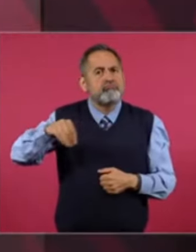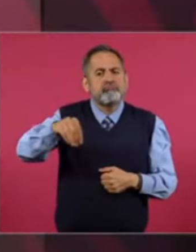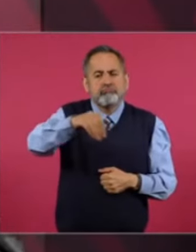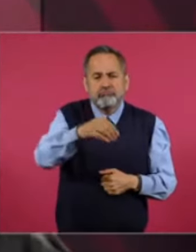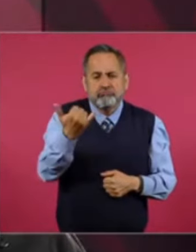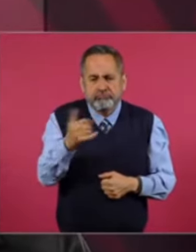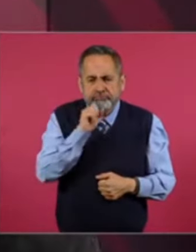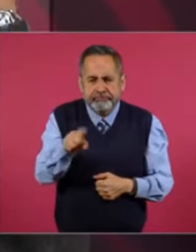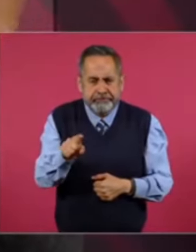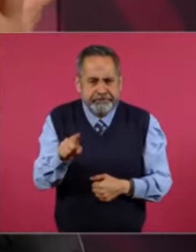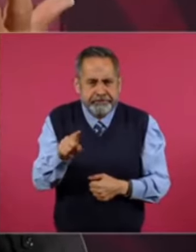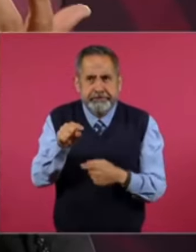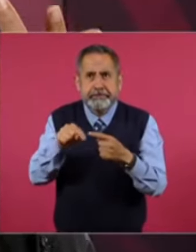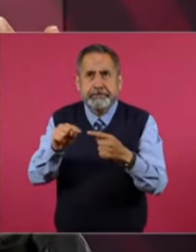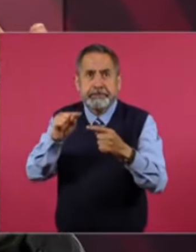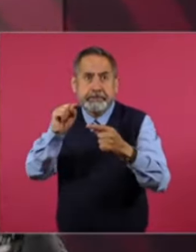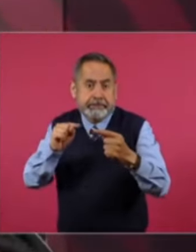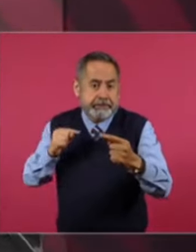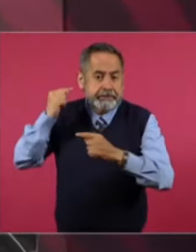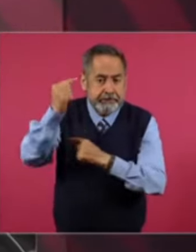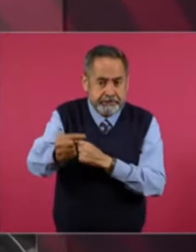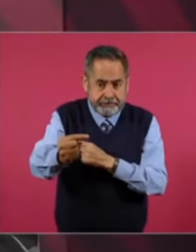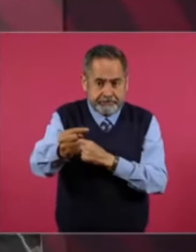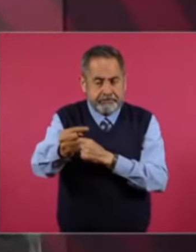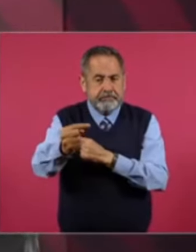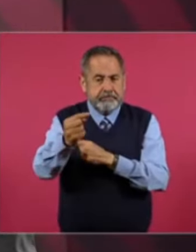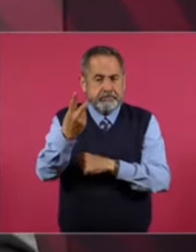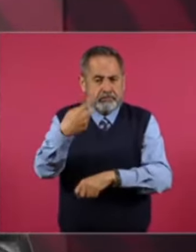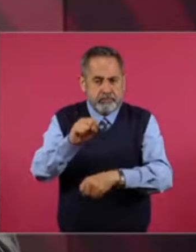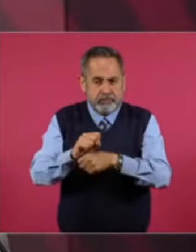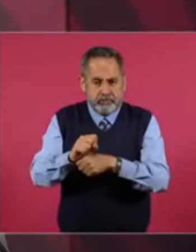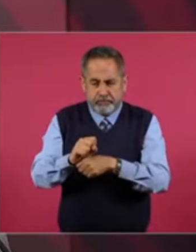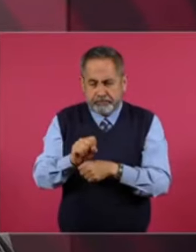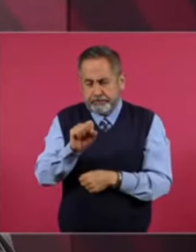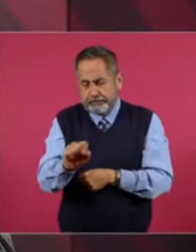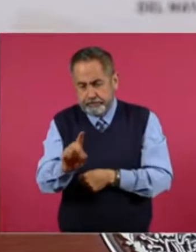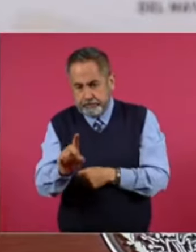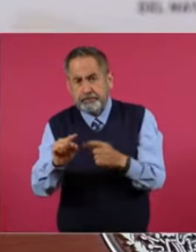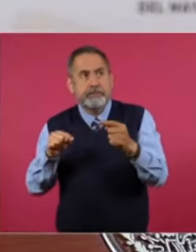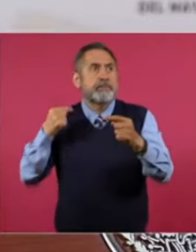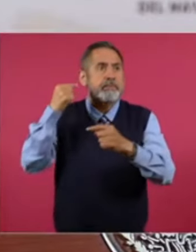Y. La próxima. Semana. El próximo fin de semana.